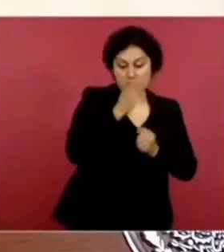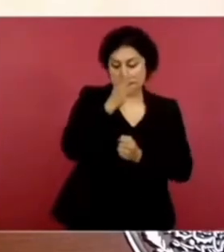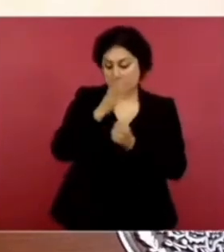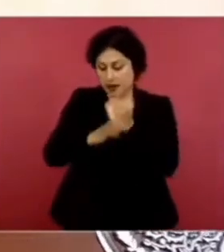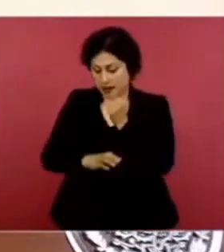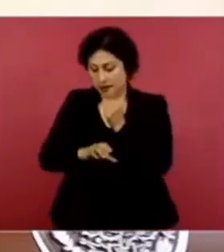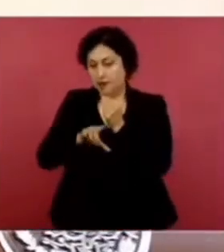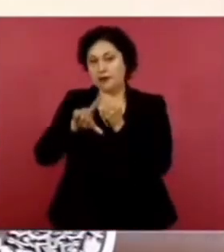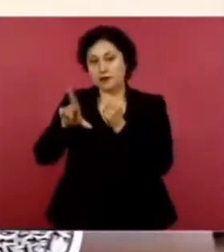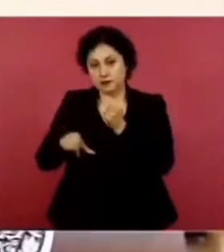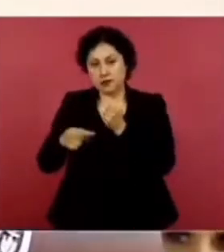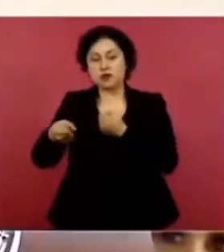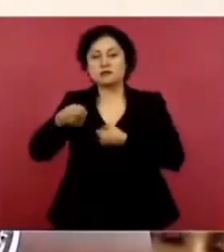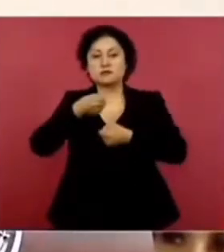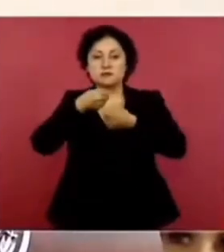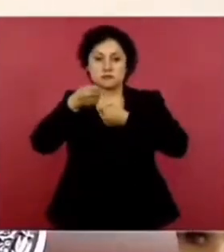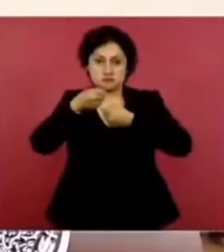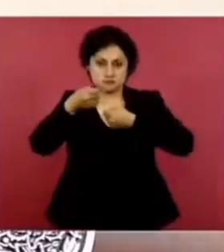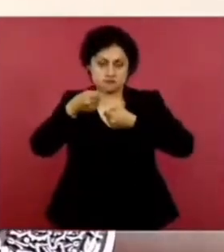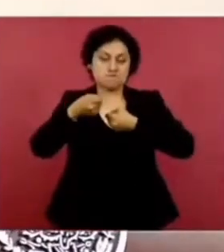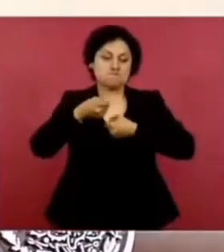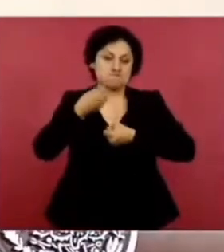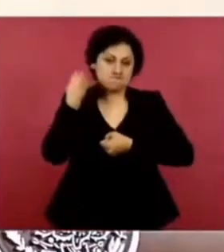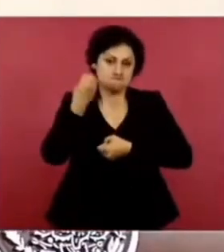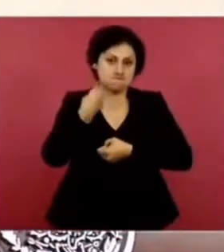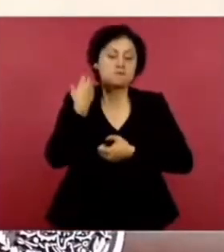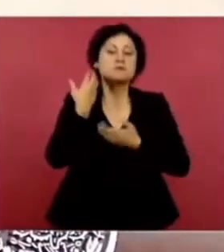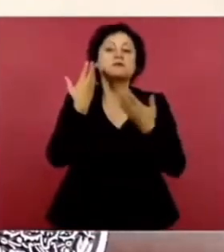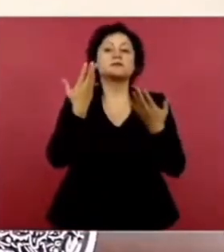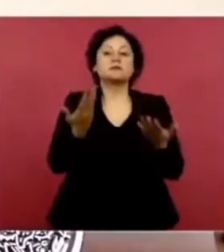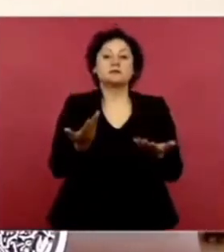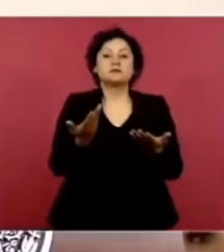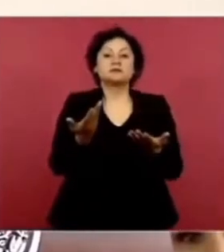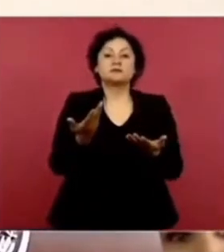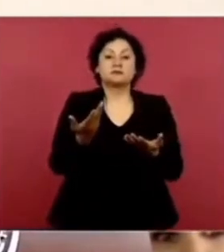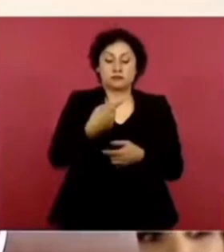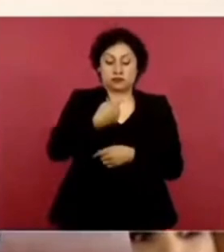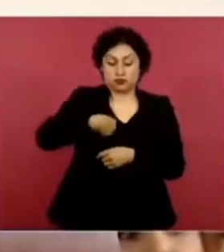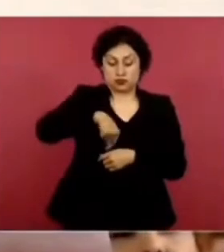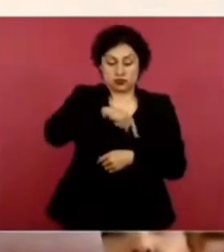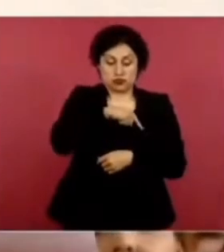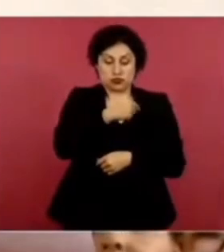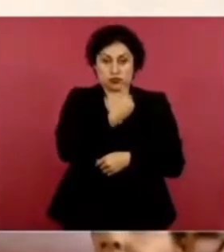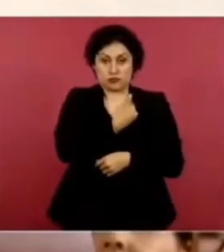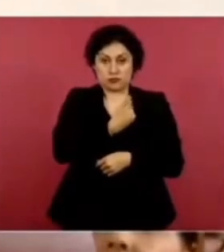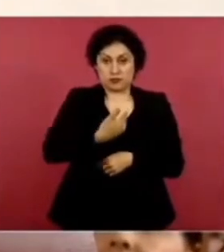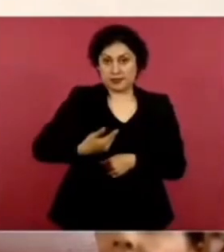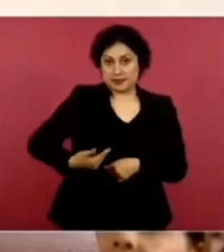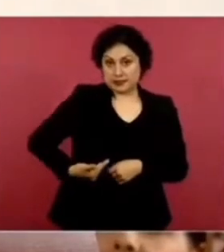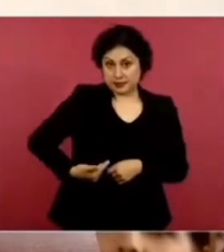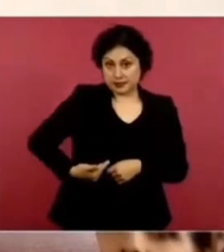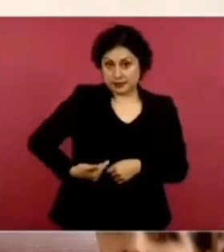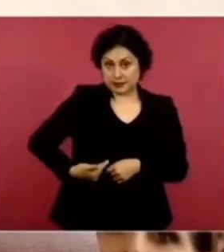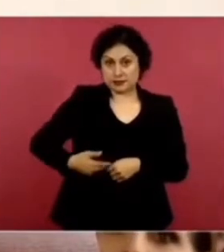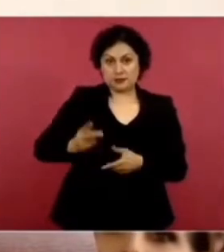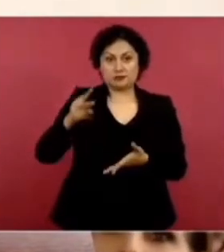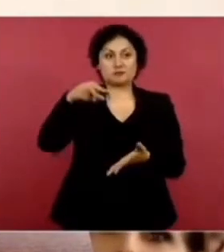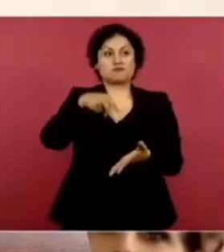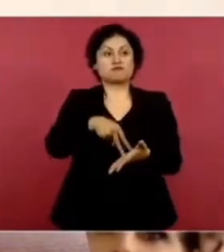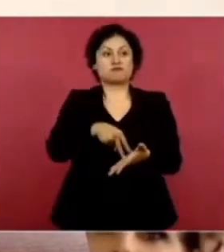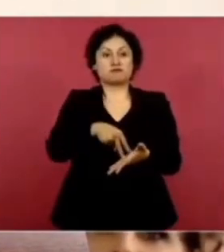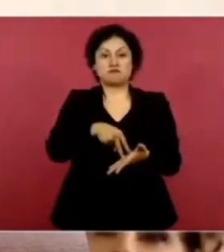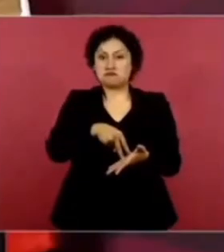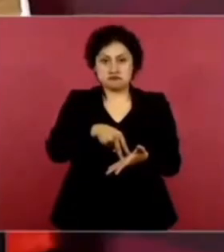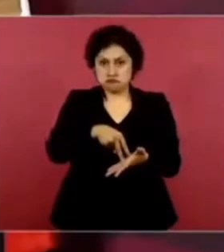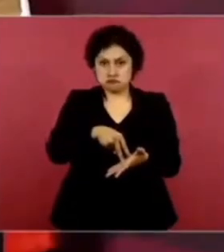si no lo hacemos los presidentes, les van a informar todos los cancilleres.